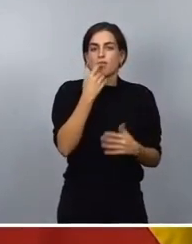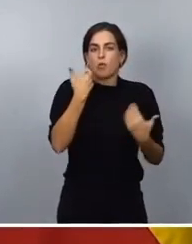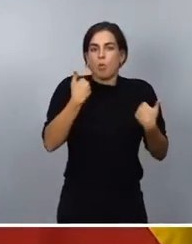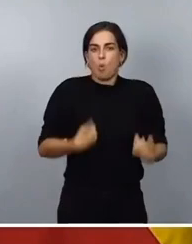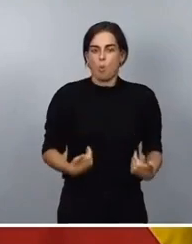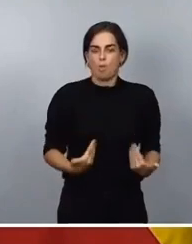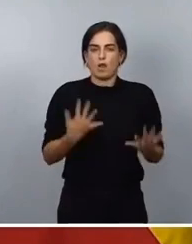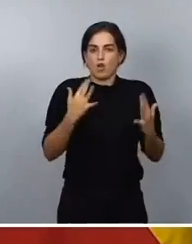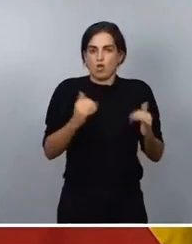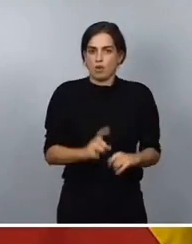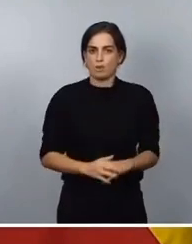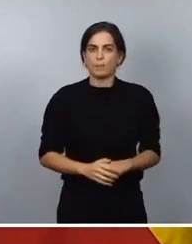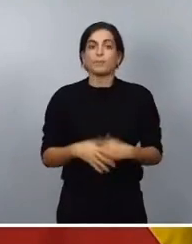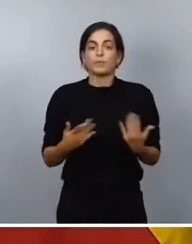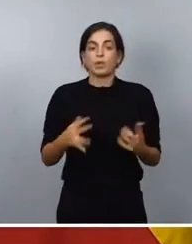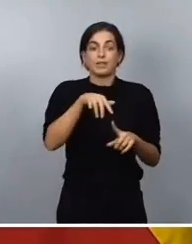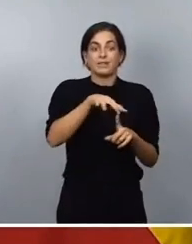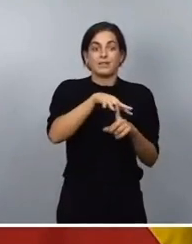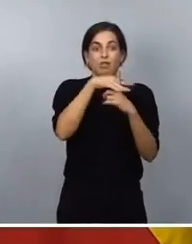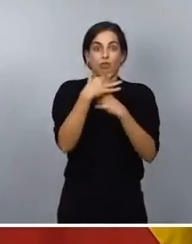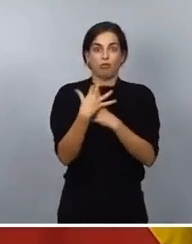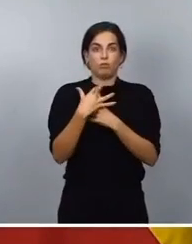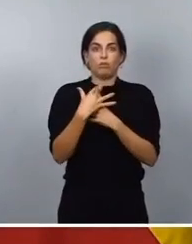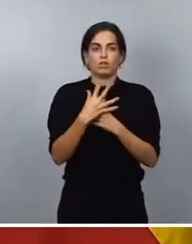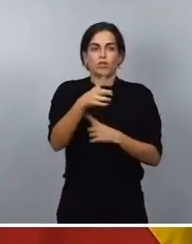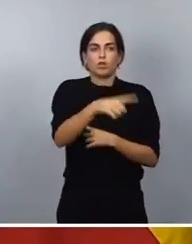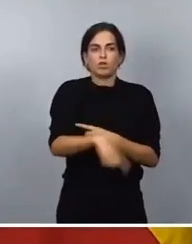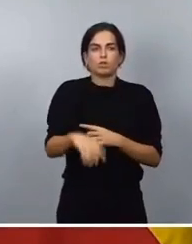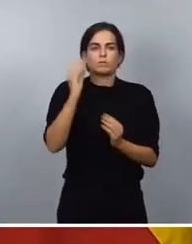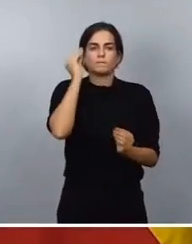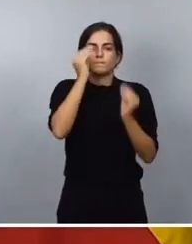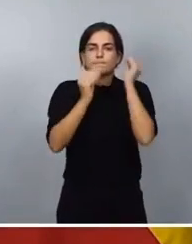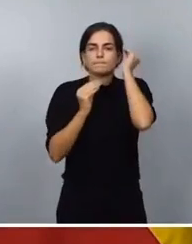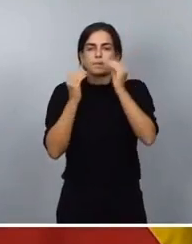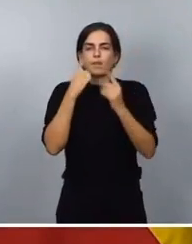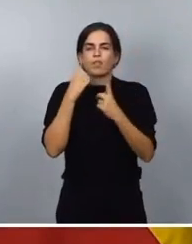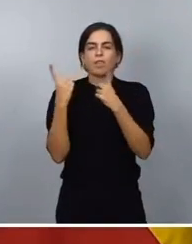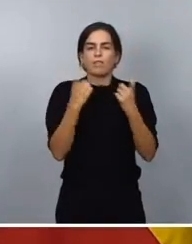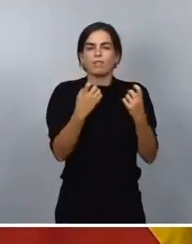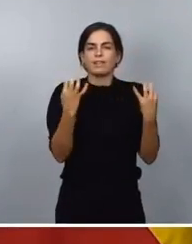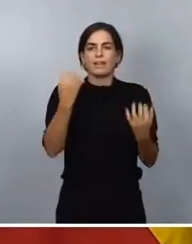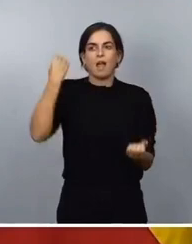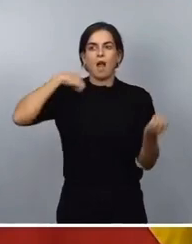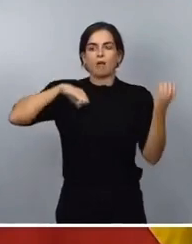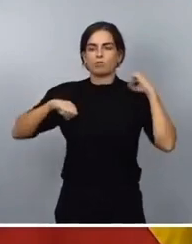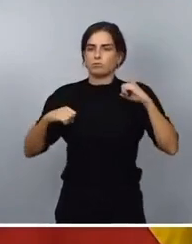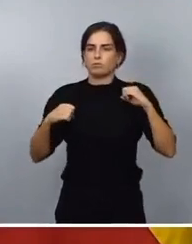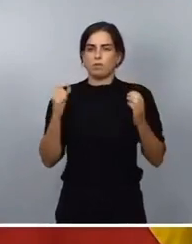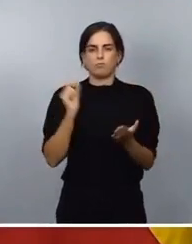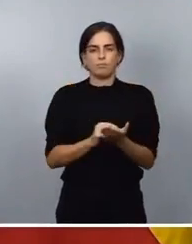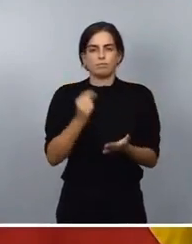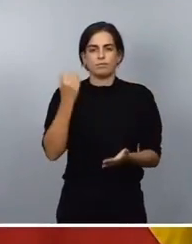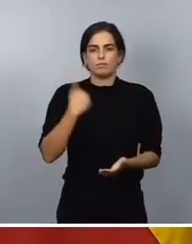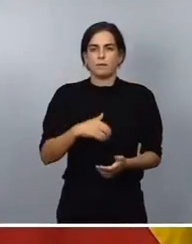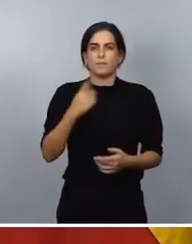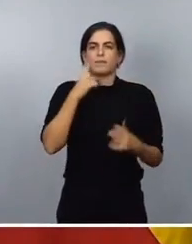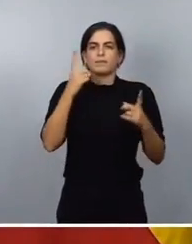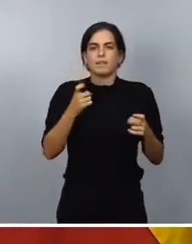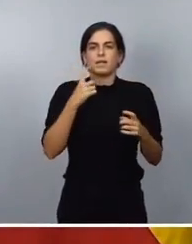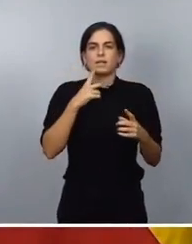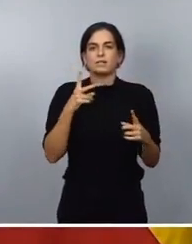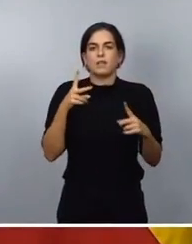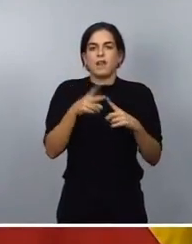en ese contexto nos hemos planteado la necesidad de actuar para remediar lo que constituye un triple